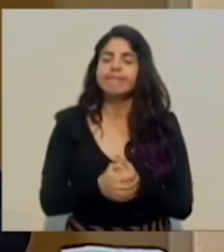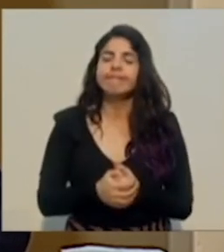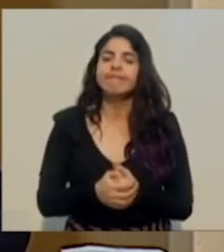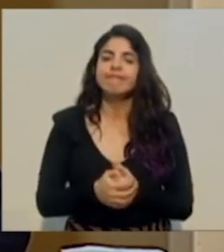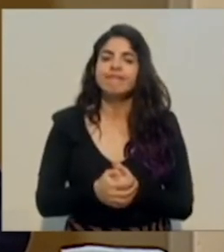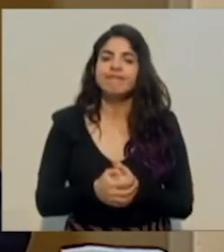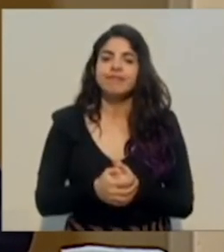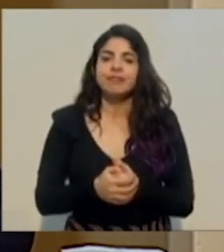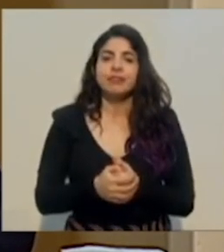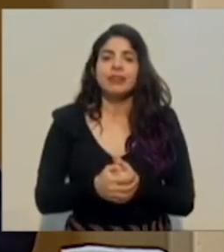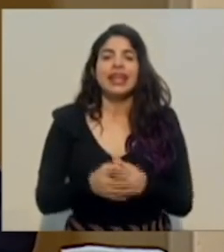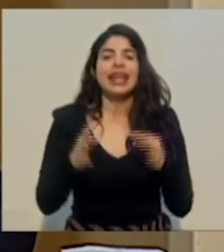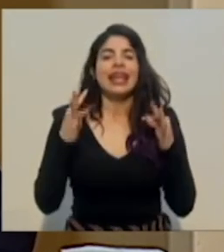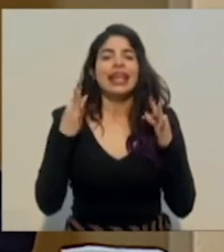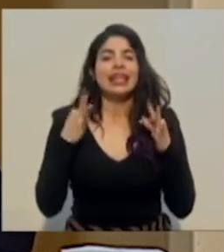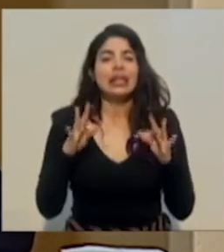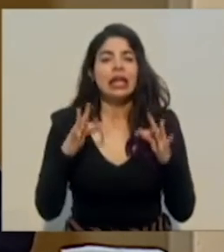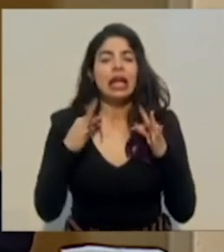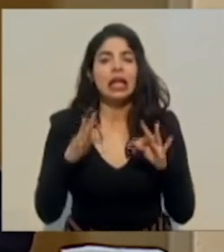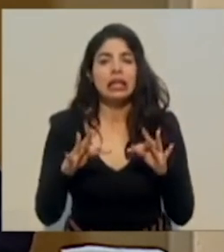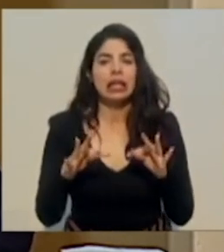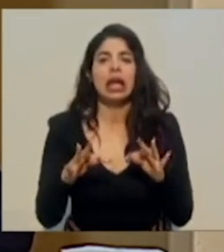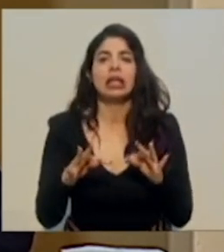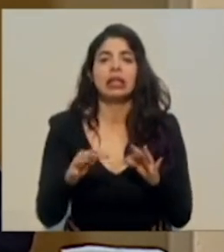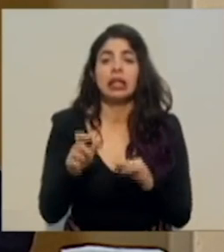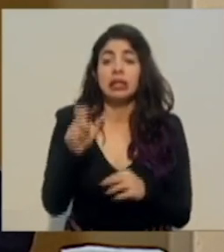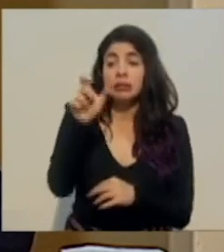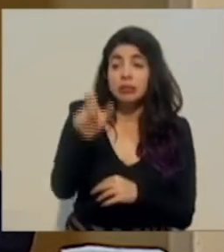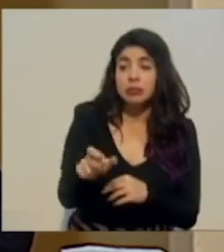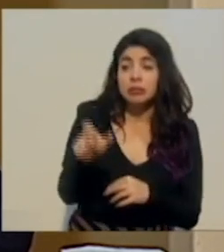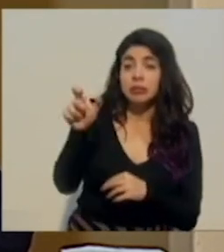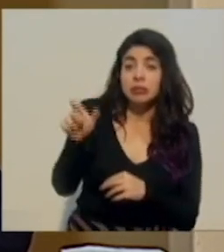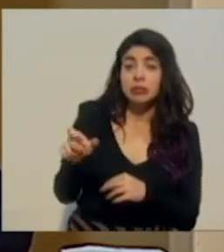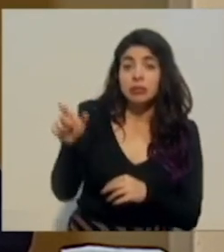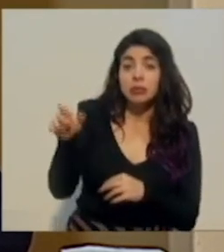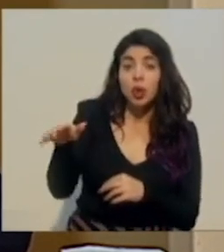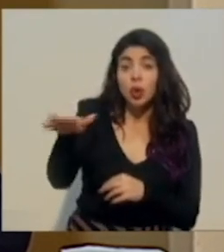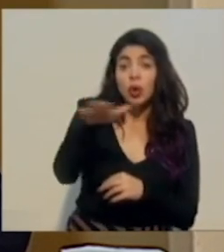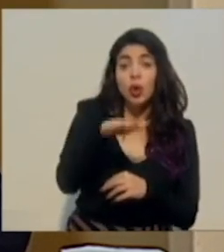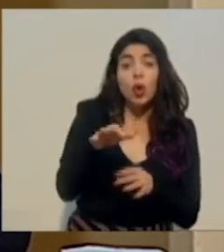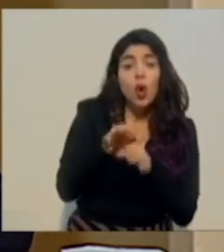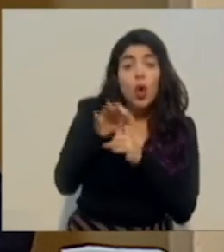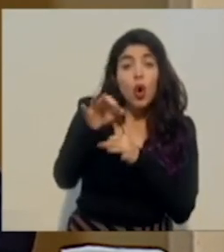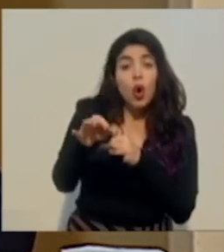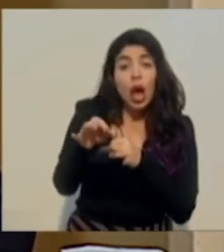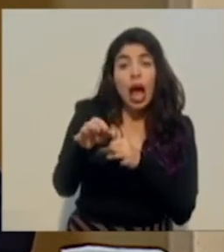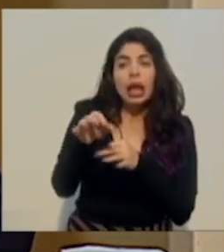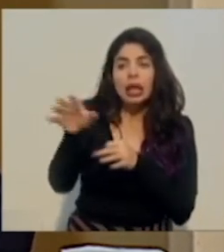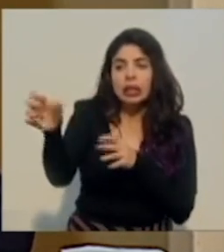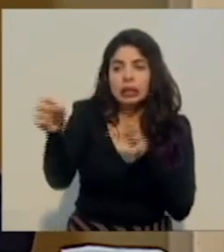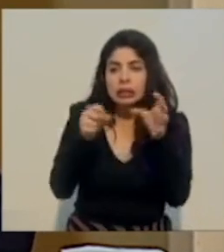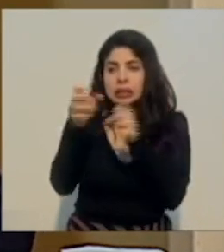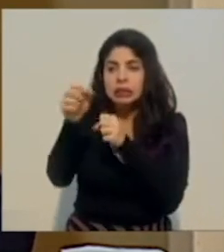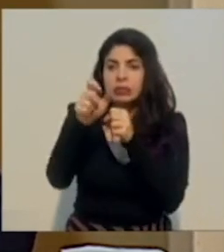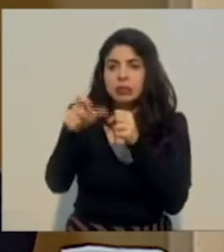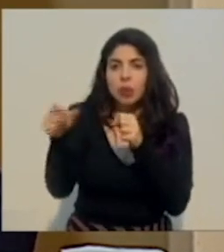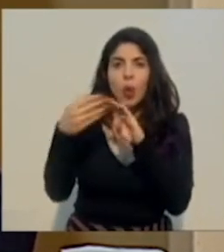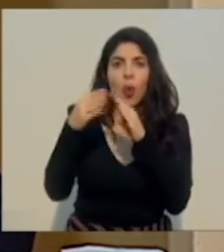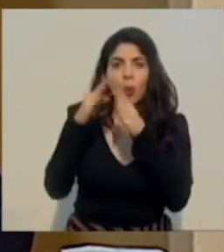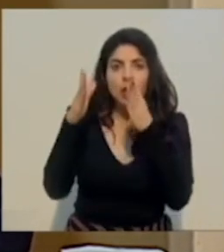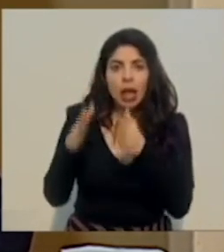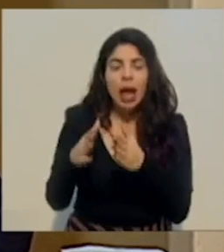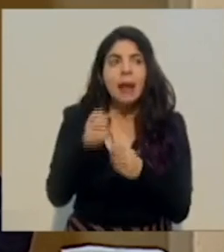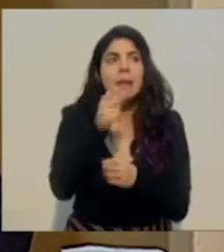integrar actores en los niveles locales, actores comunitarios, actores de la empresa privada, no que